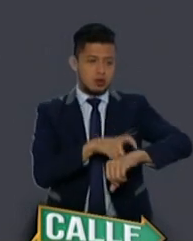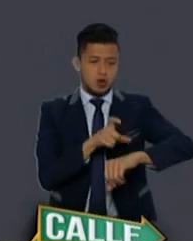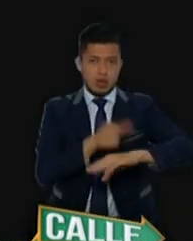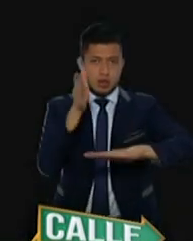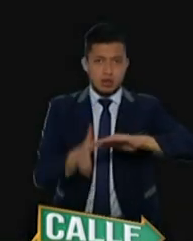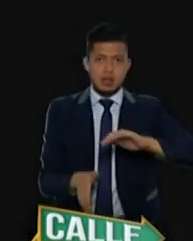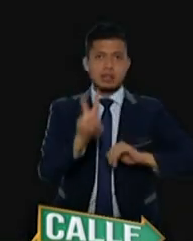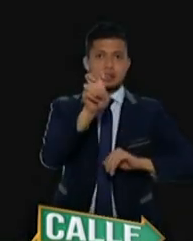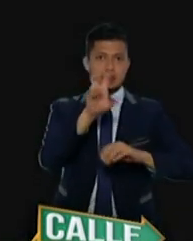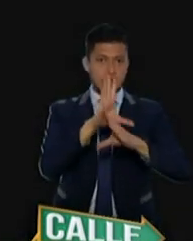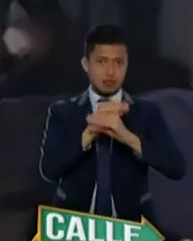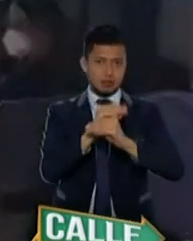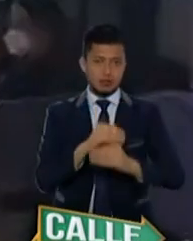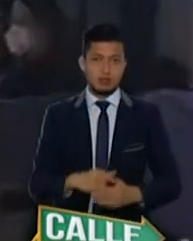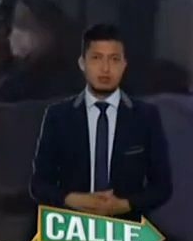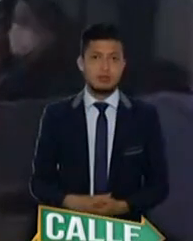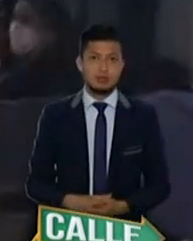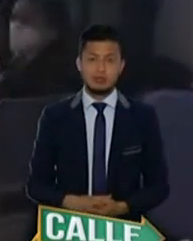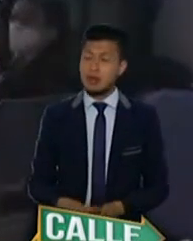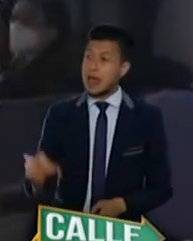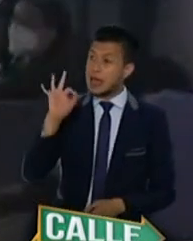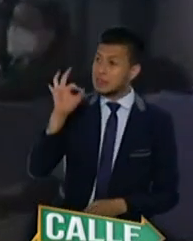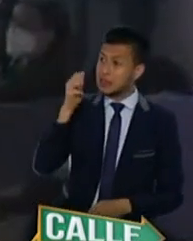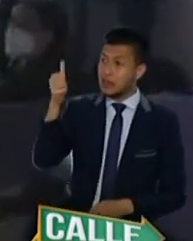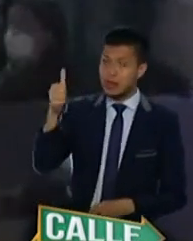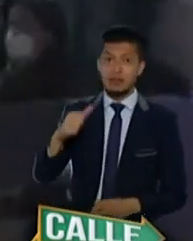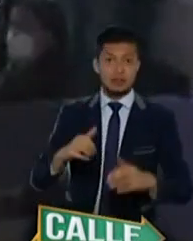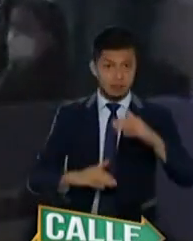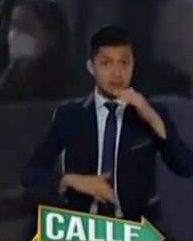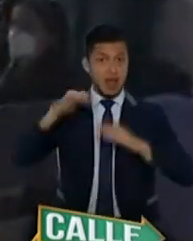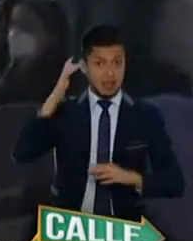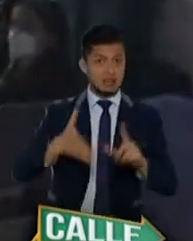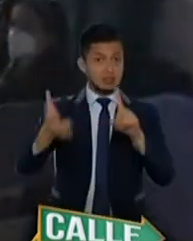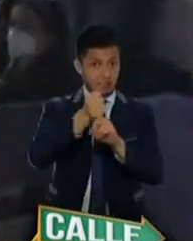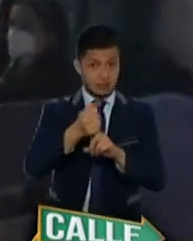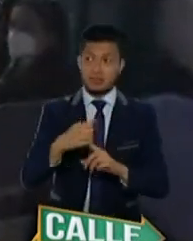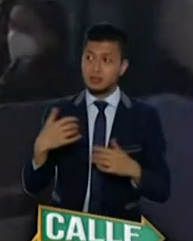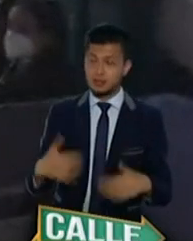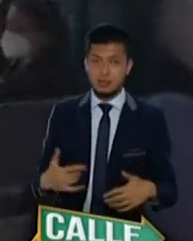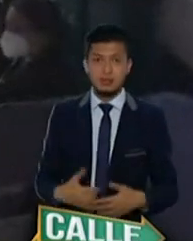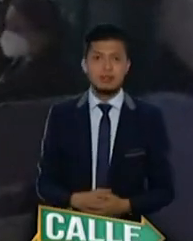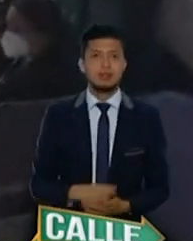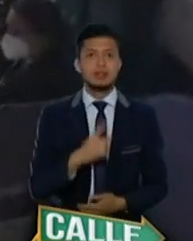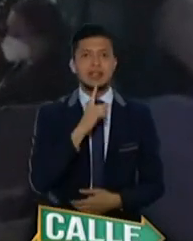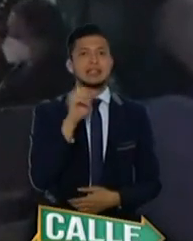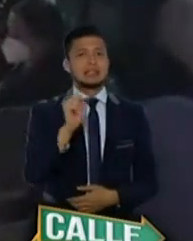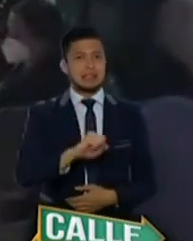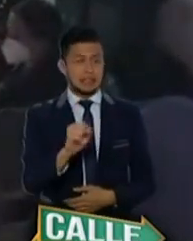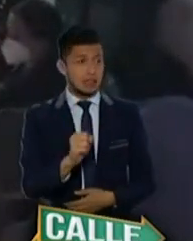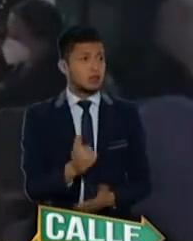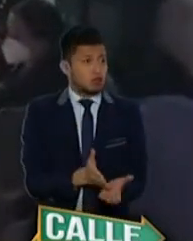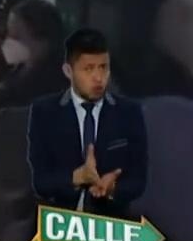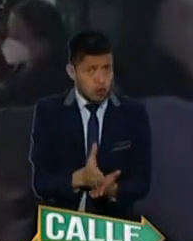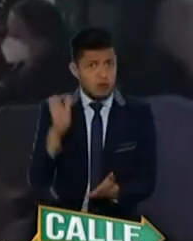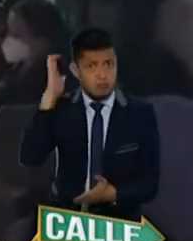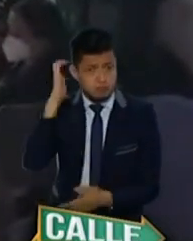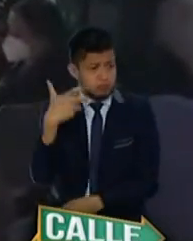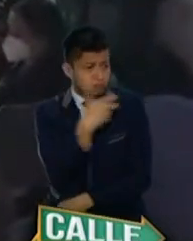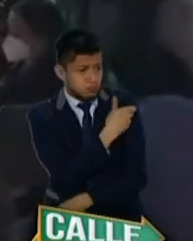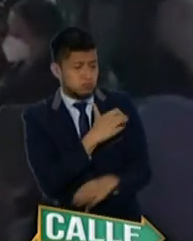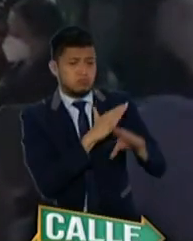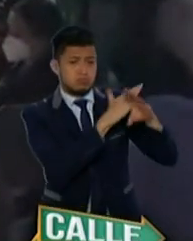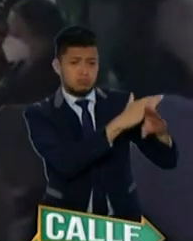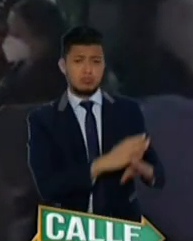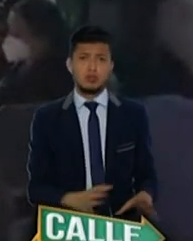noche. Excelente, un gran récord, nos fue muy bien. Sí, y seguimos vacunando. Vamos a vacunar toda la noche